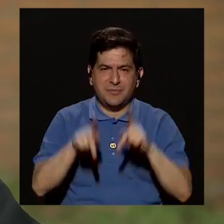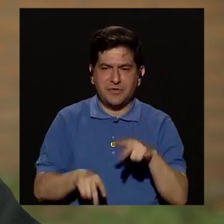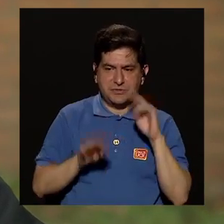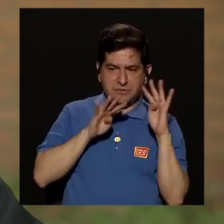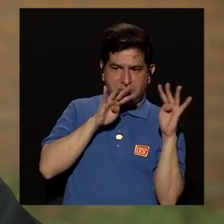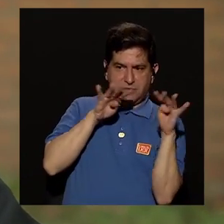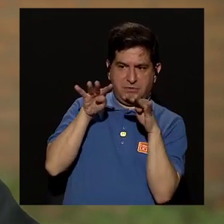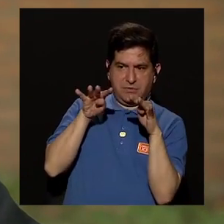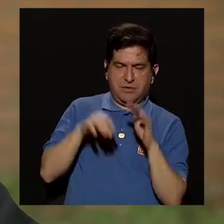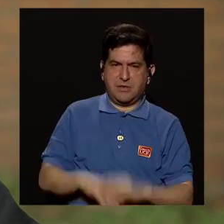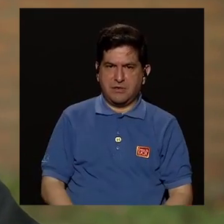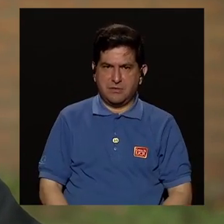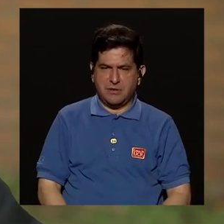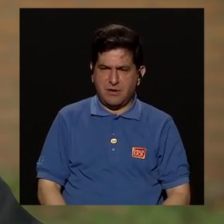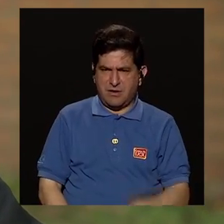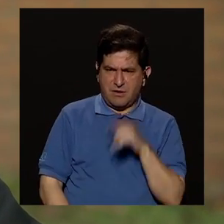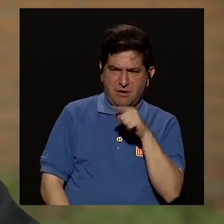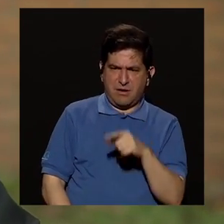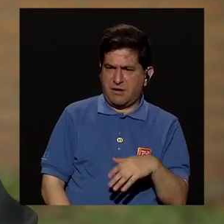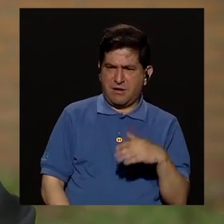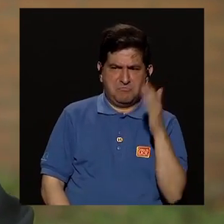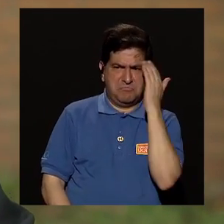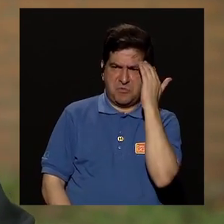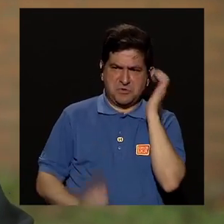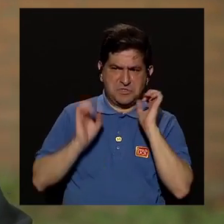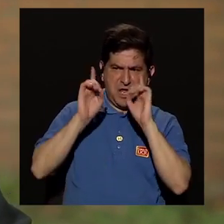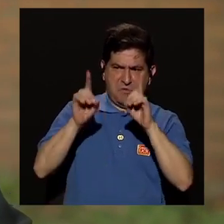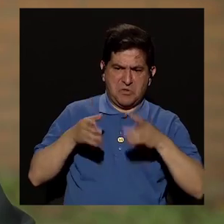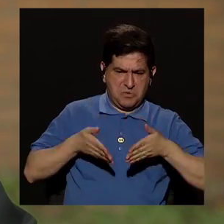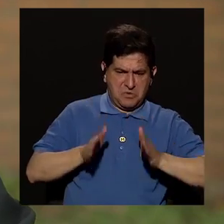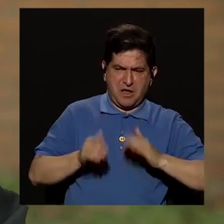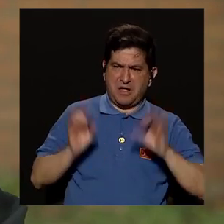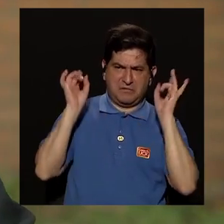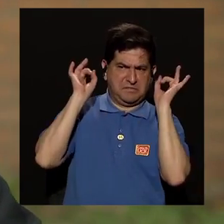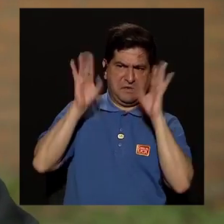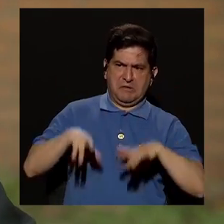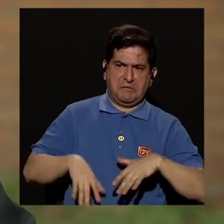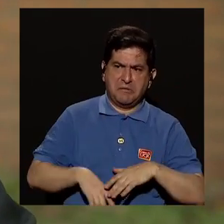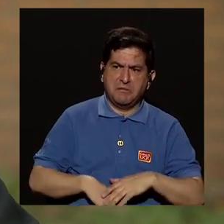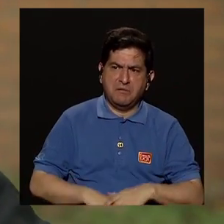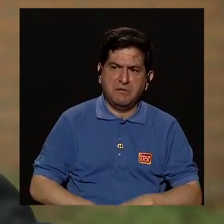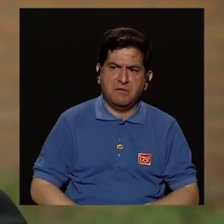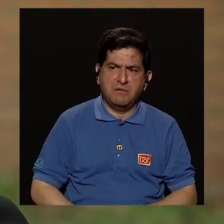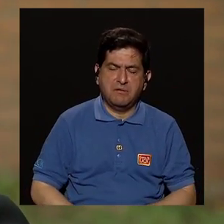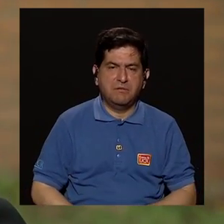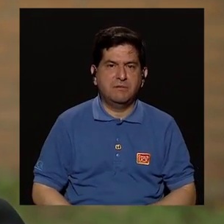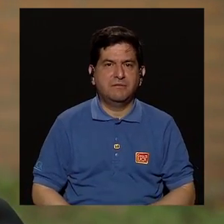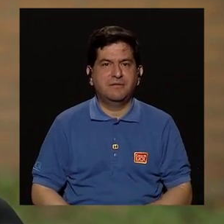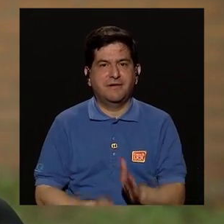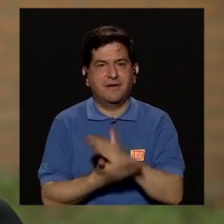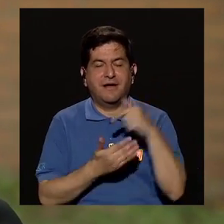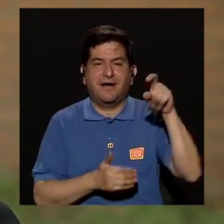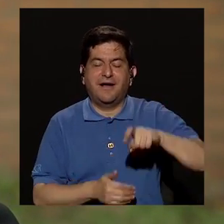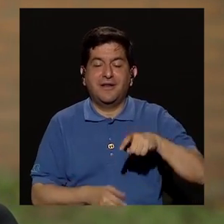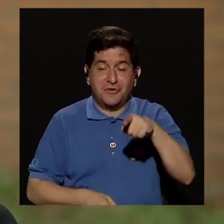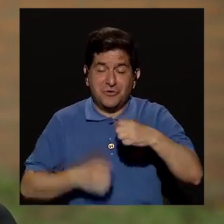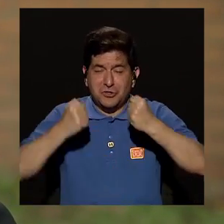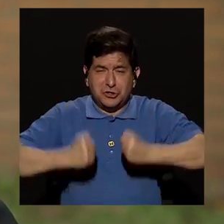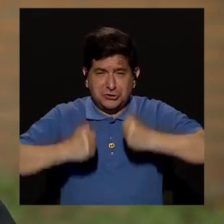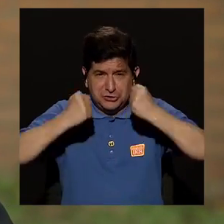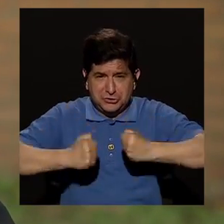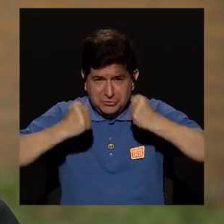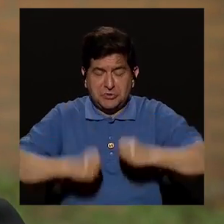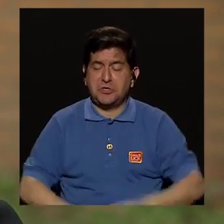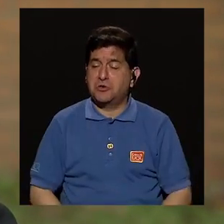muchas personas que te vuelven a ver y te dicen ay esa no sabe educar a su chiquito verdad que bárbaro entonces algo que hay que hacer con los